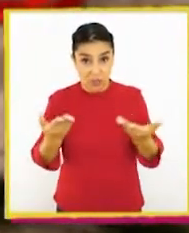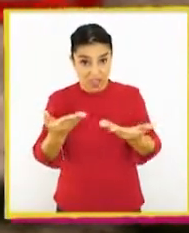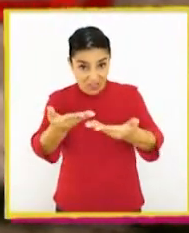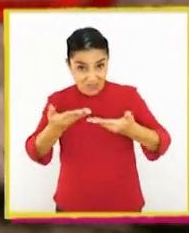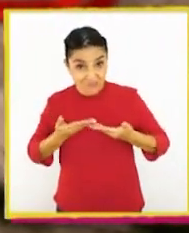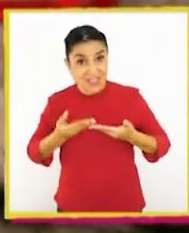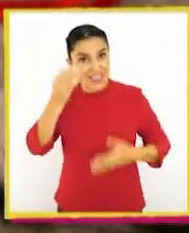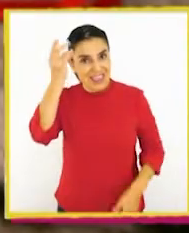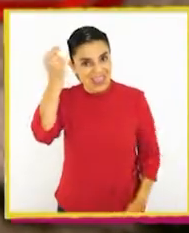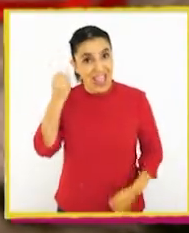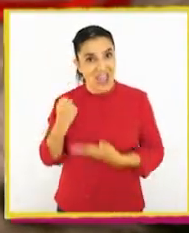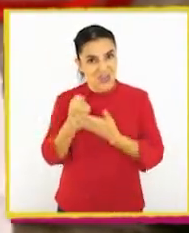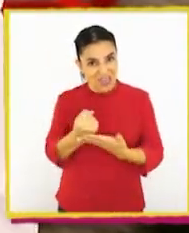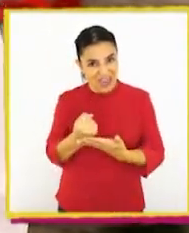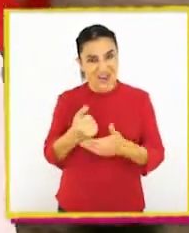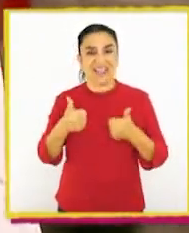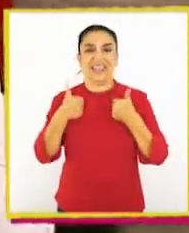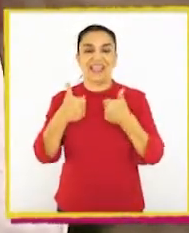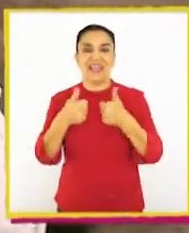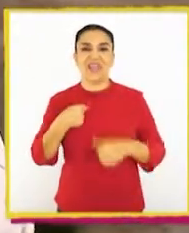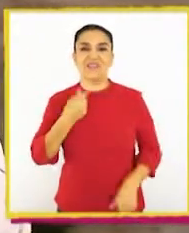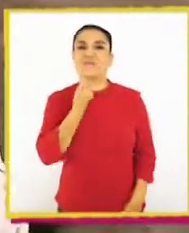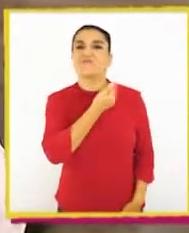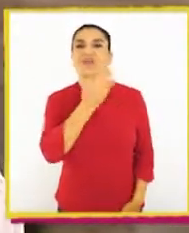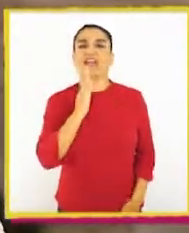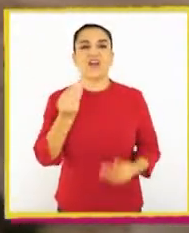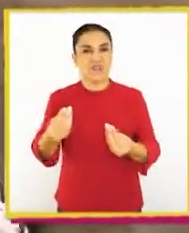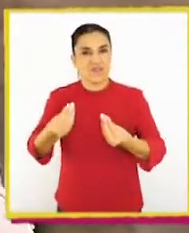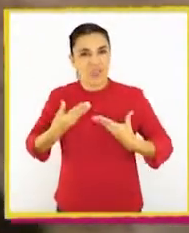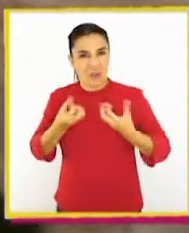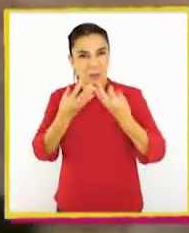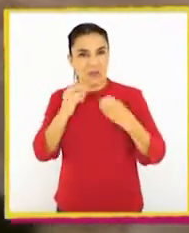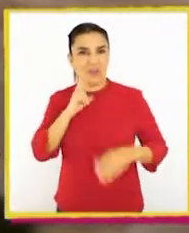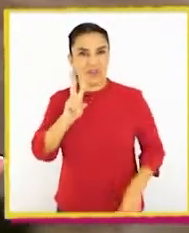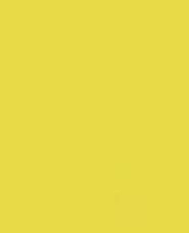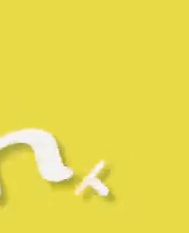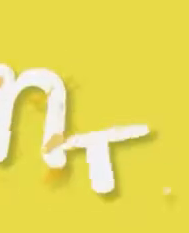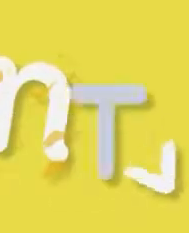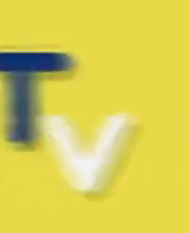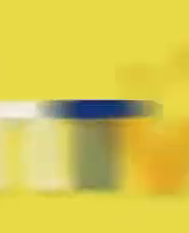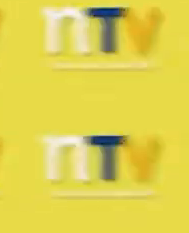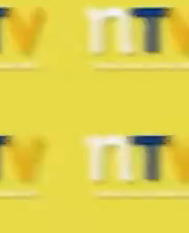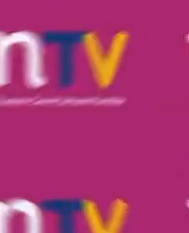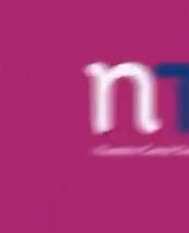ayudarlo? ¡Genial! Soy Macarena. Bienvenidos a Aprendo TV.